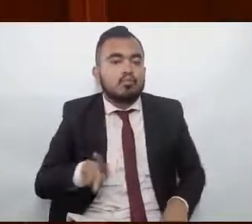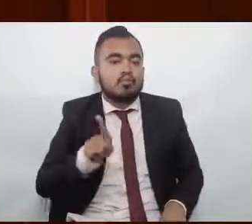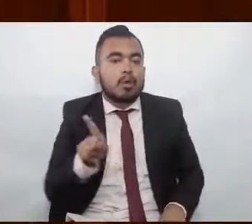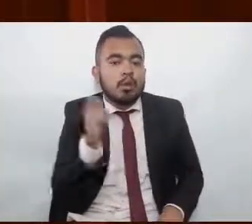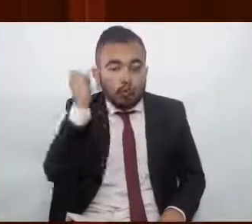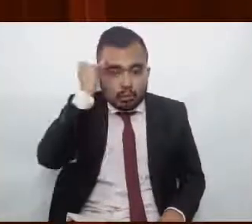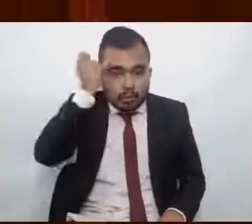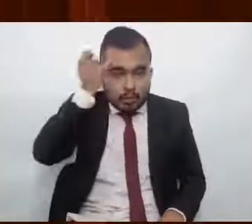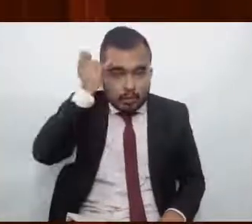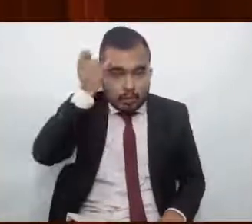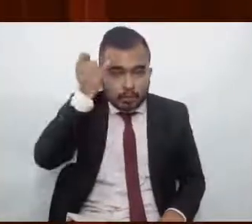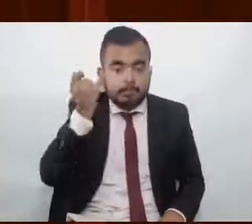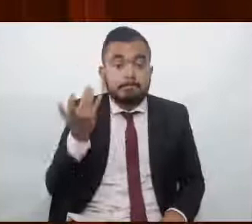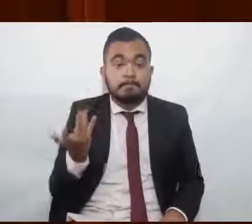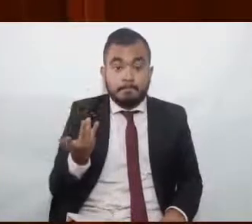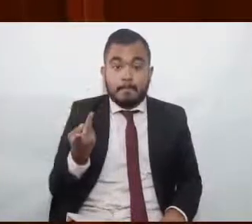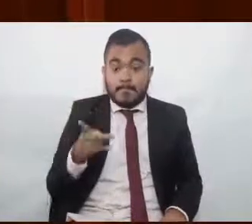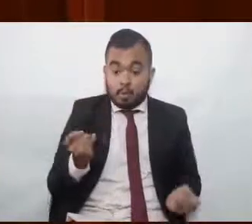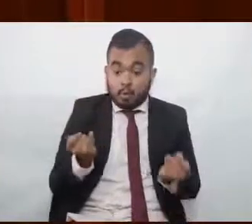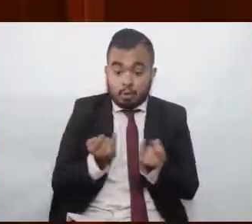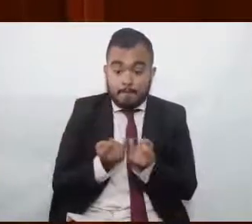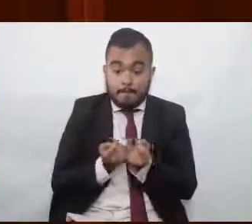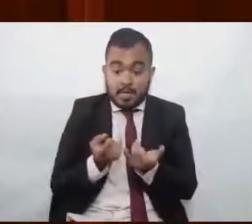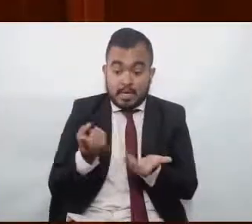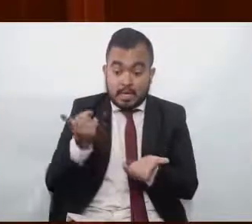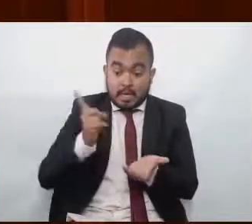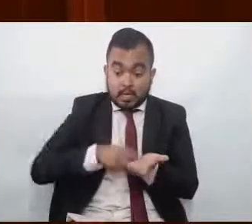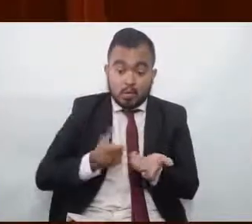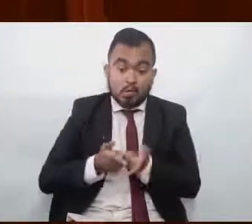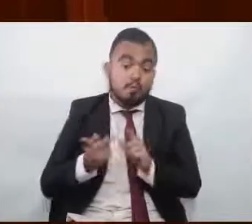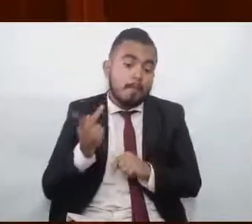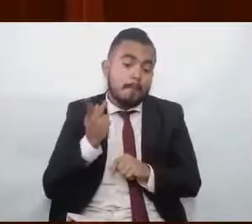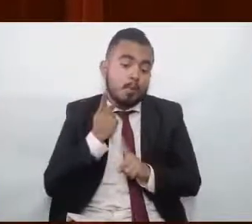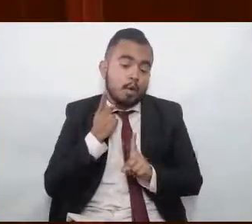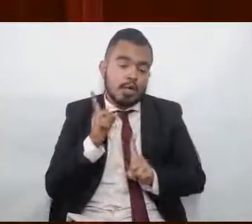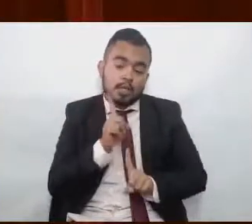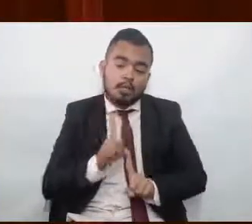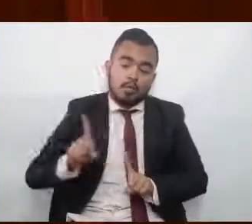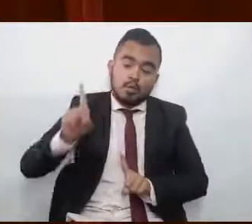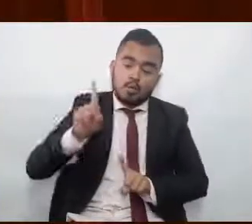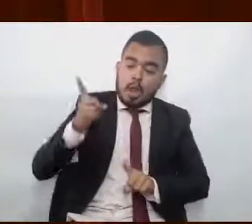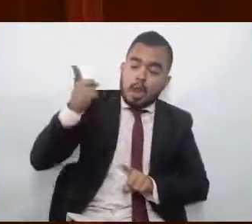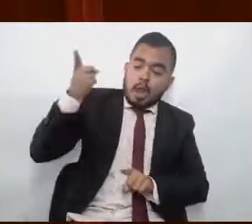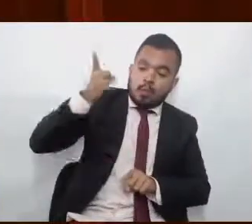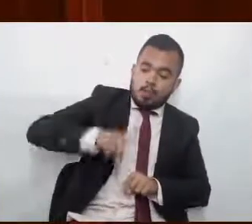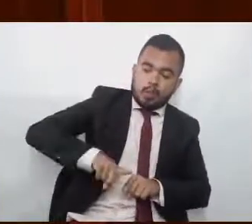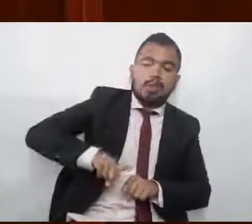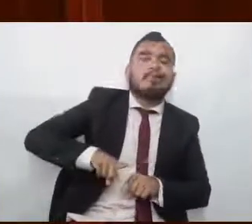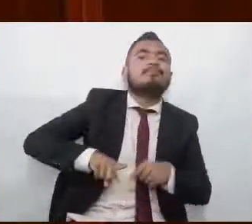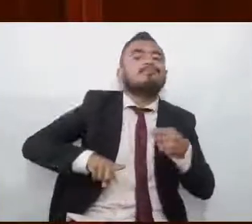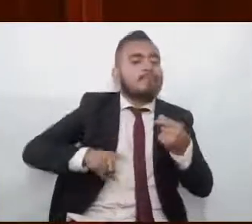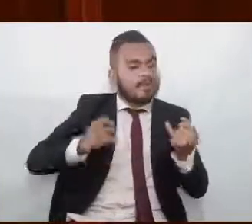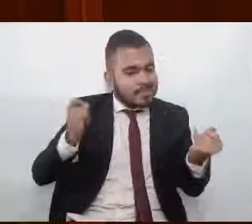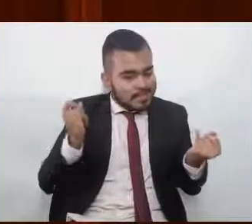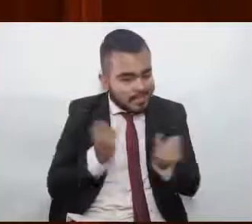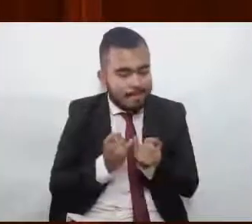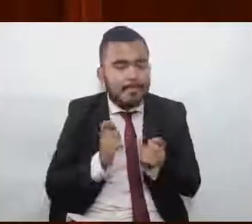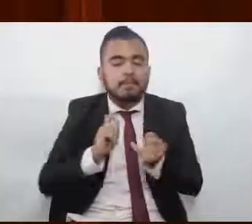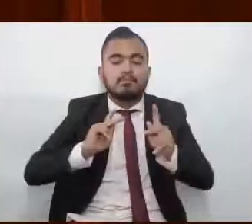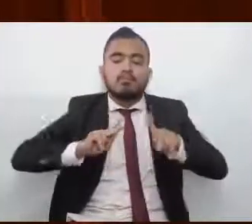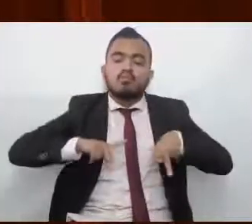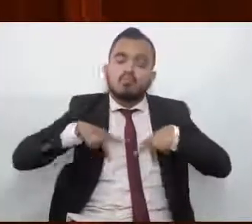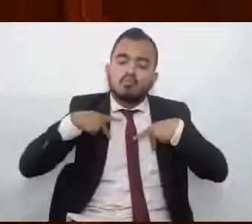relaciones de autoridad, de gobernados al interior de los partidos, me parece que también llega a haber relaciones de vulnerabilidad e incluso de